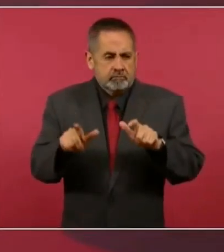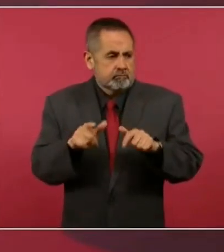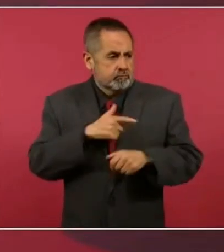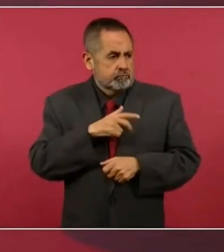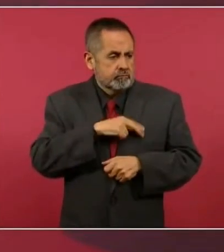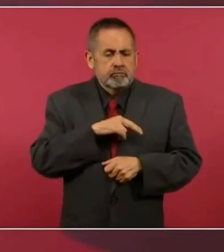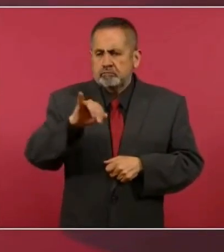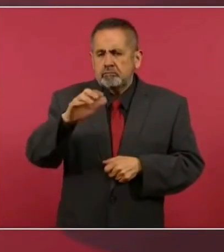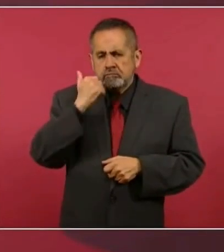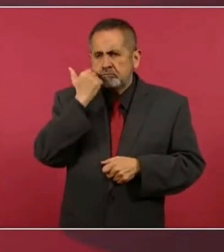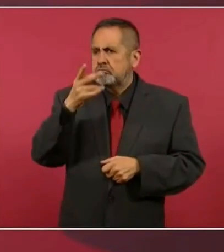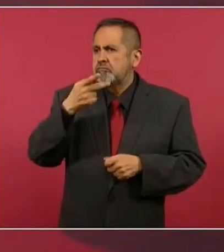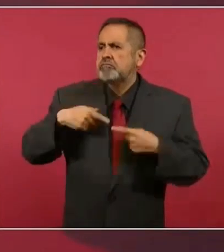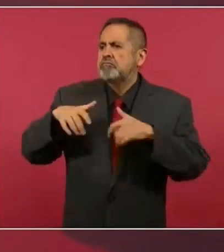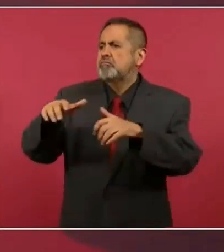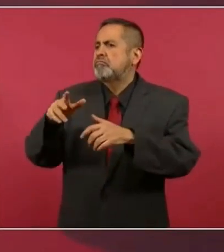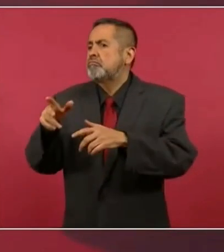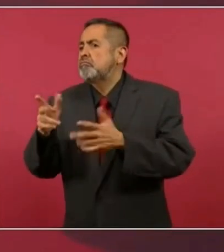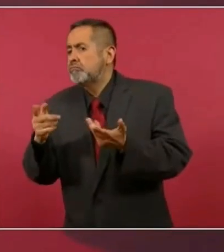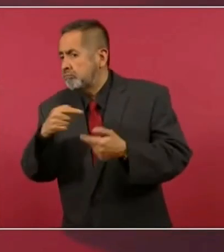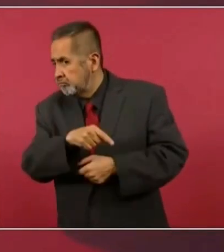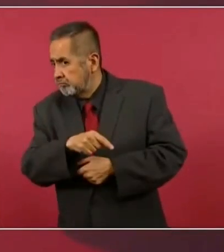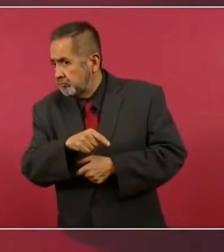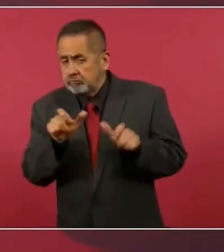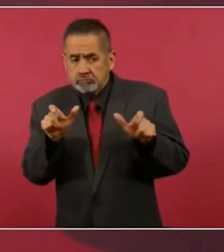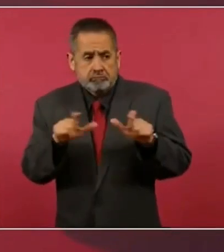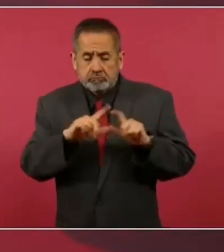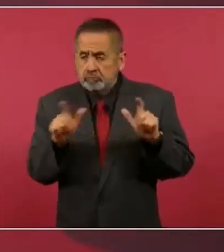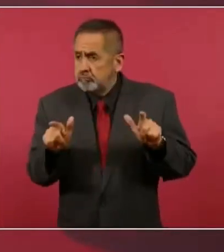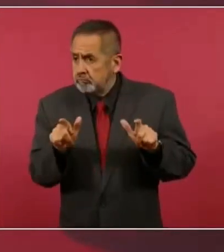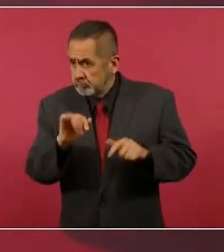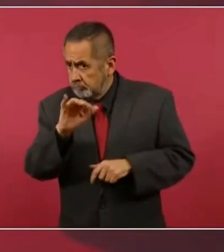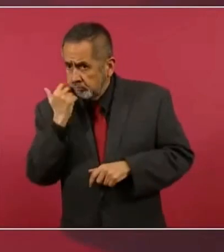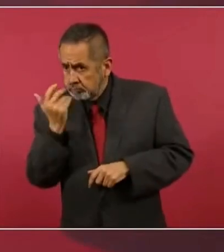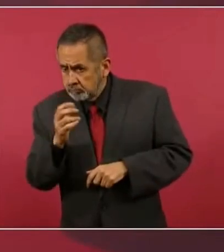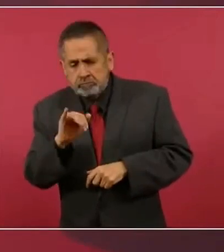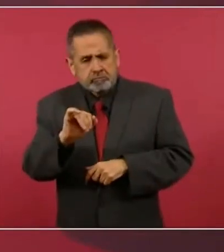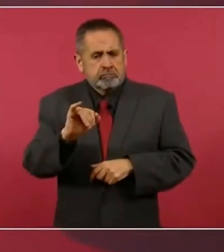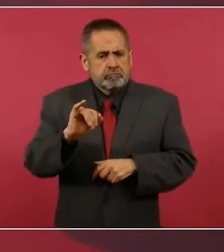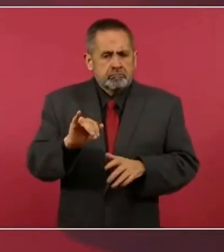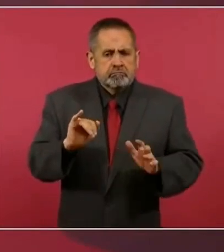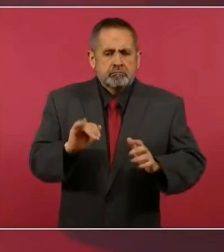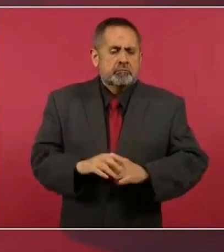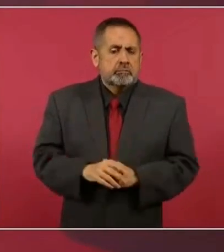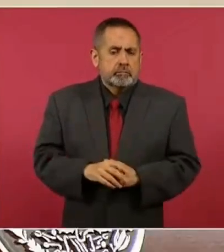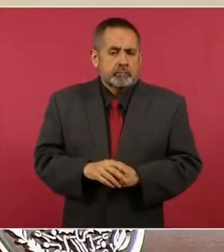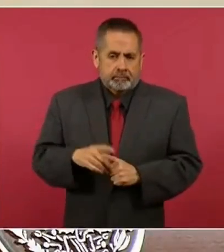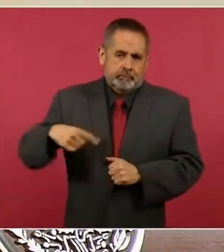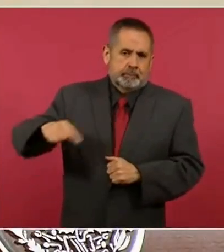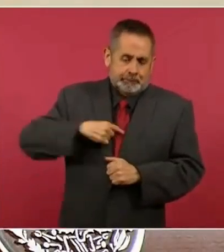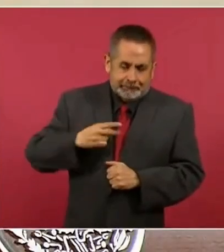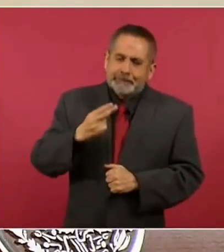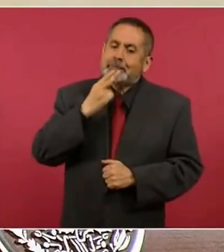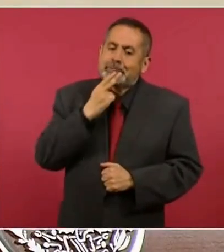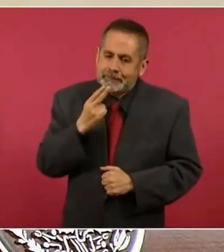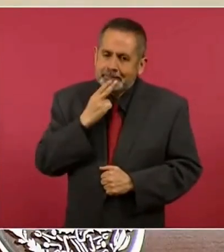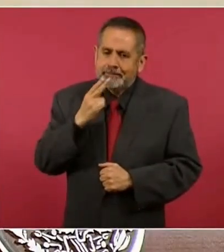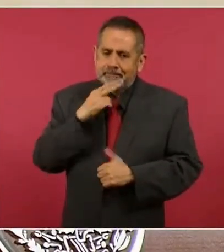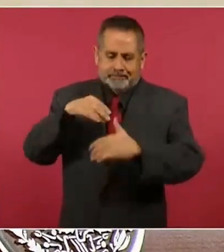en el Metro. Los que utilizan el Metro,